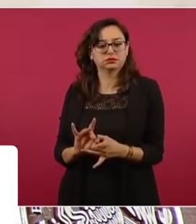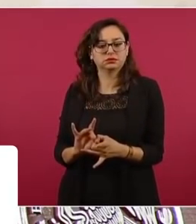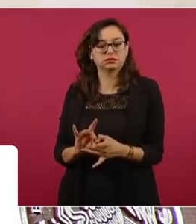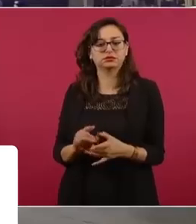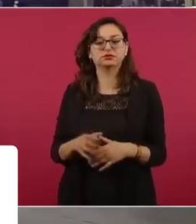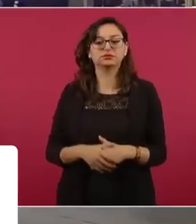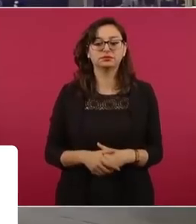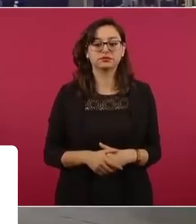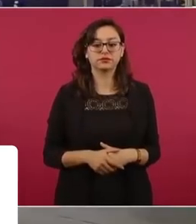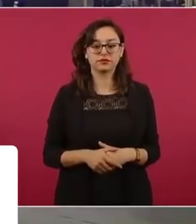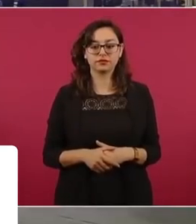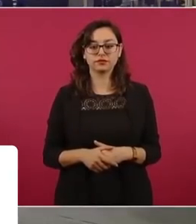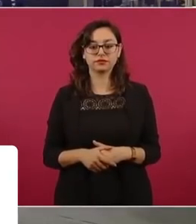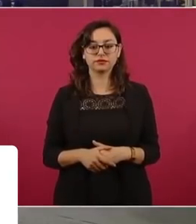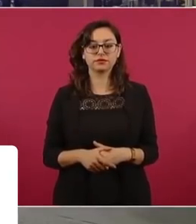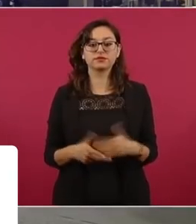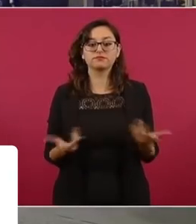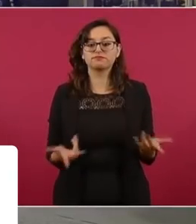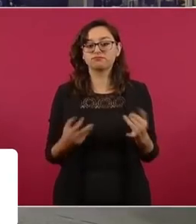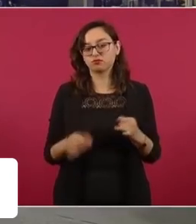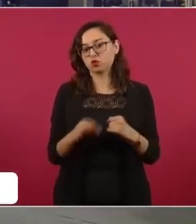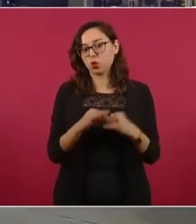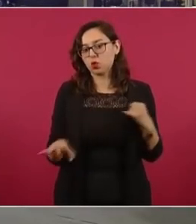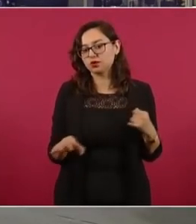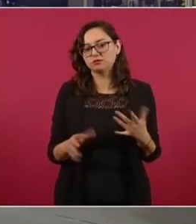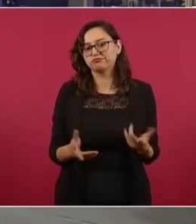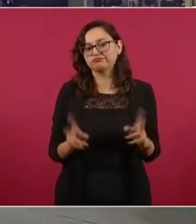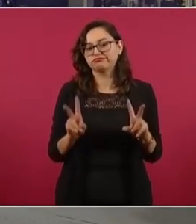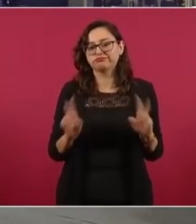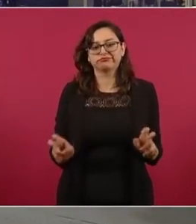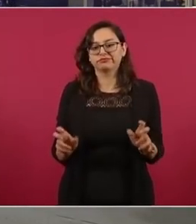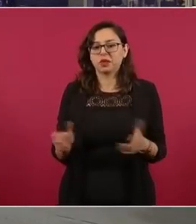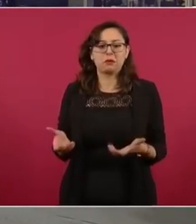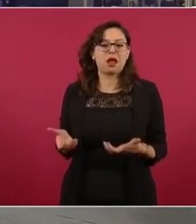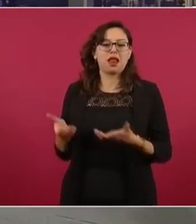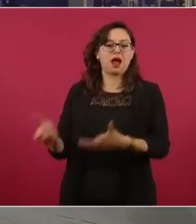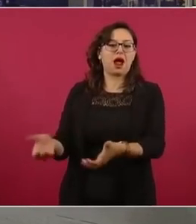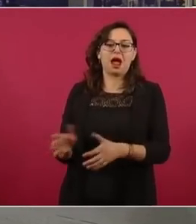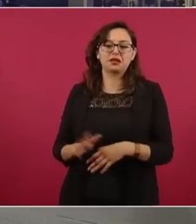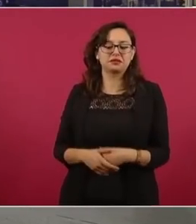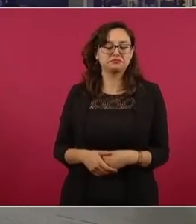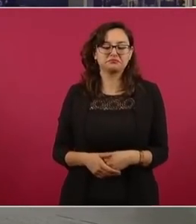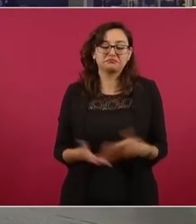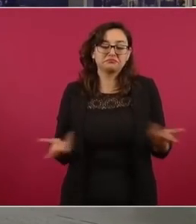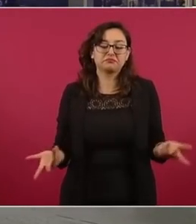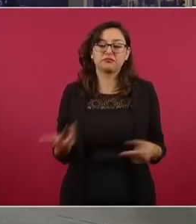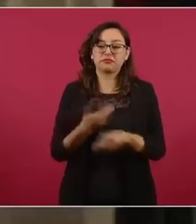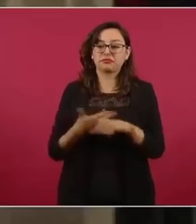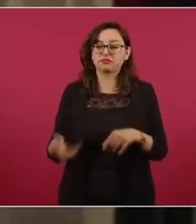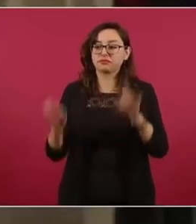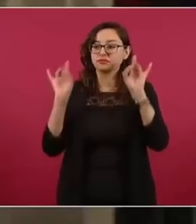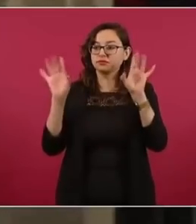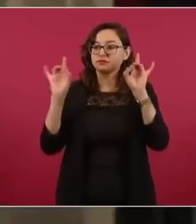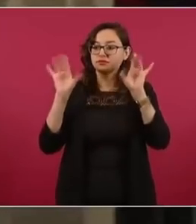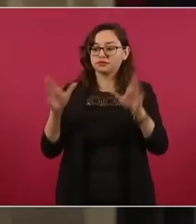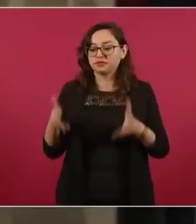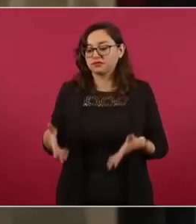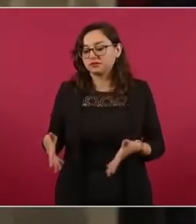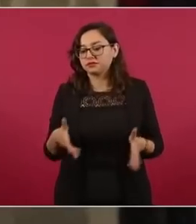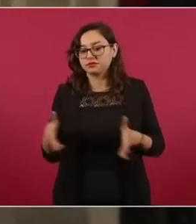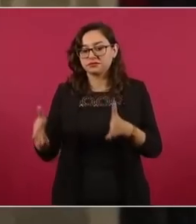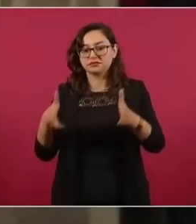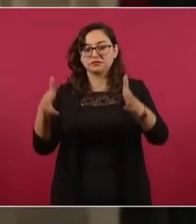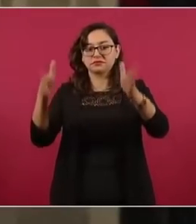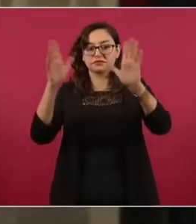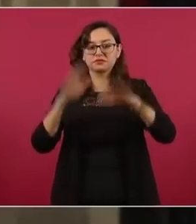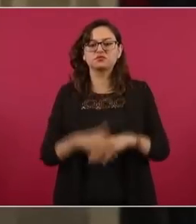Por último, señor presidente, esto es de la calle. Caminando por la repasión de la reforma, con todo el emboso que requiere el